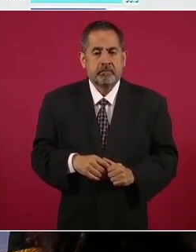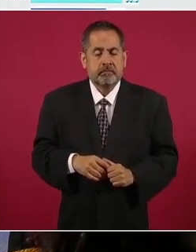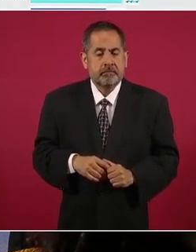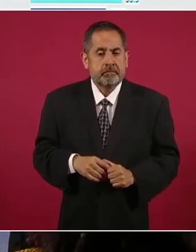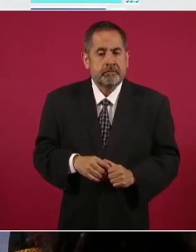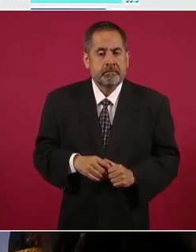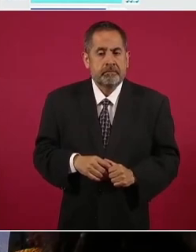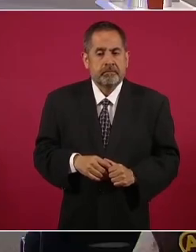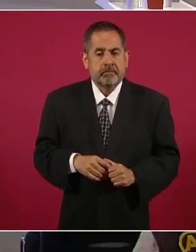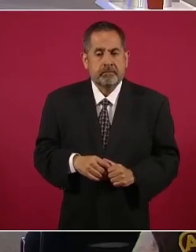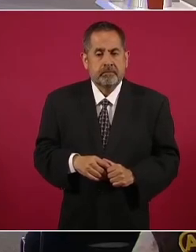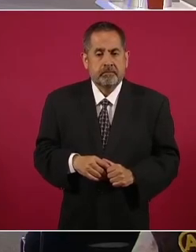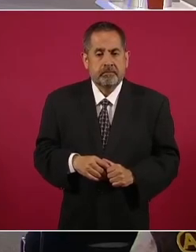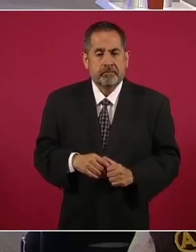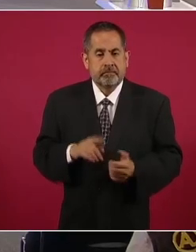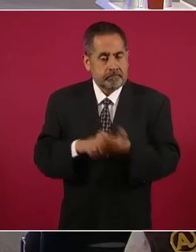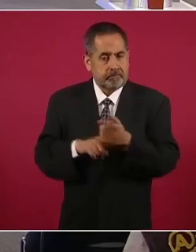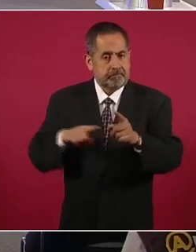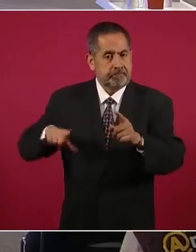Estos gobiernos